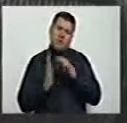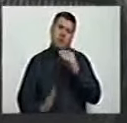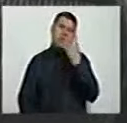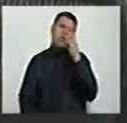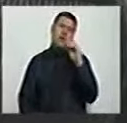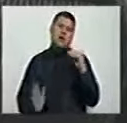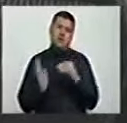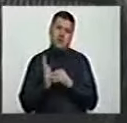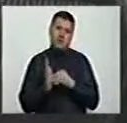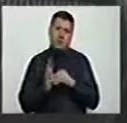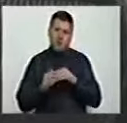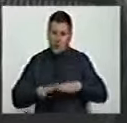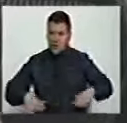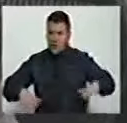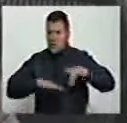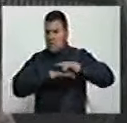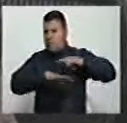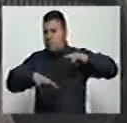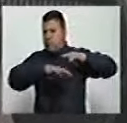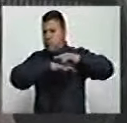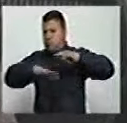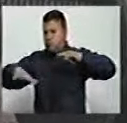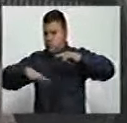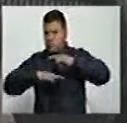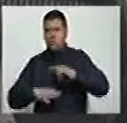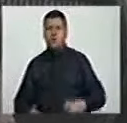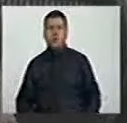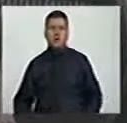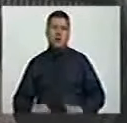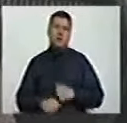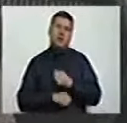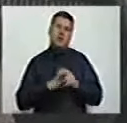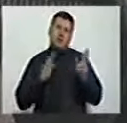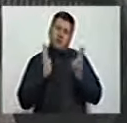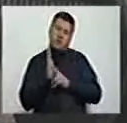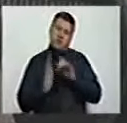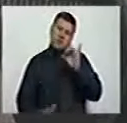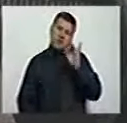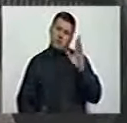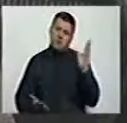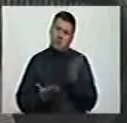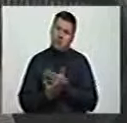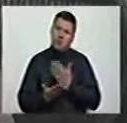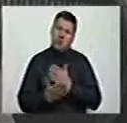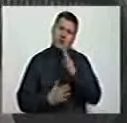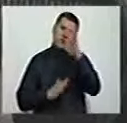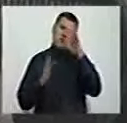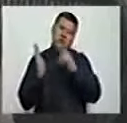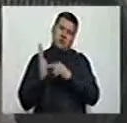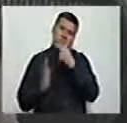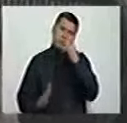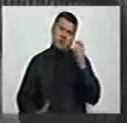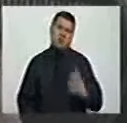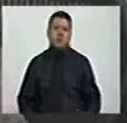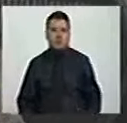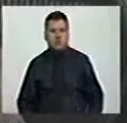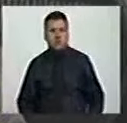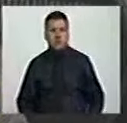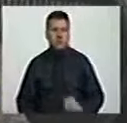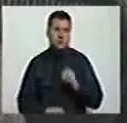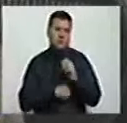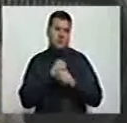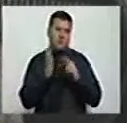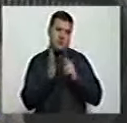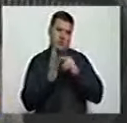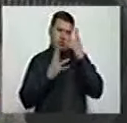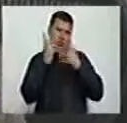hectáreas al año de cultivos ilícitos y en 2015 solo se erradicaron 5.200. En 2012 el